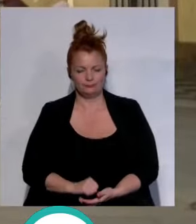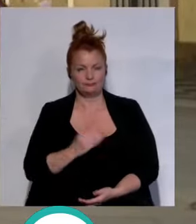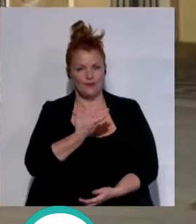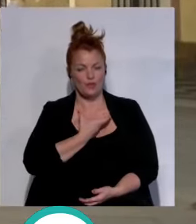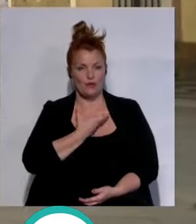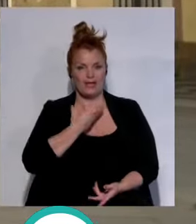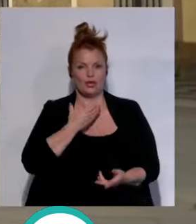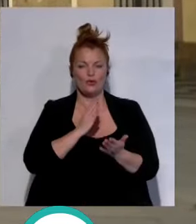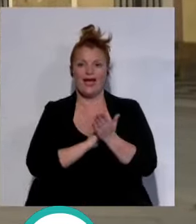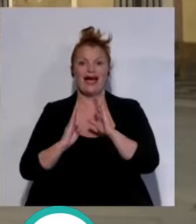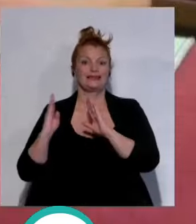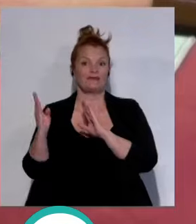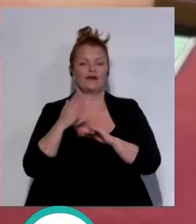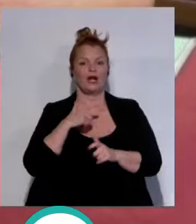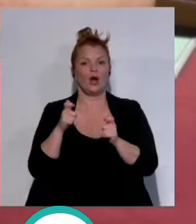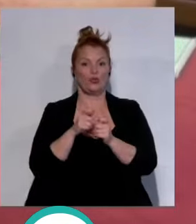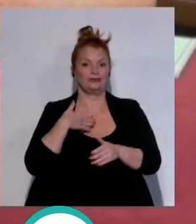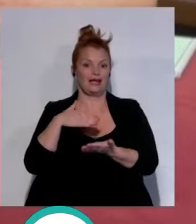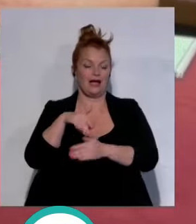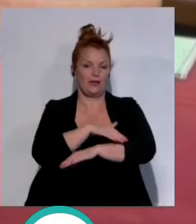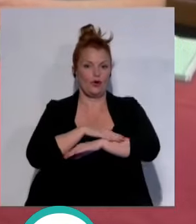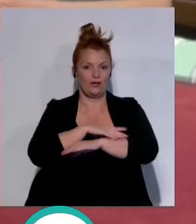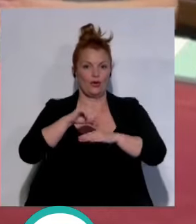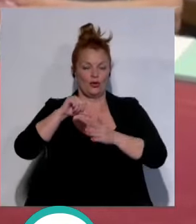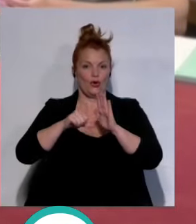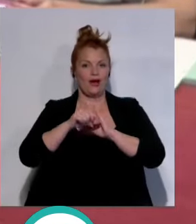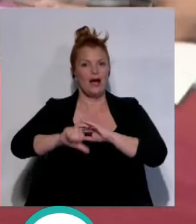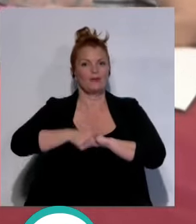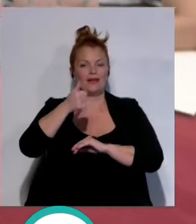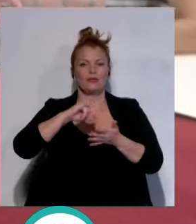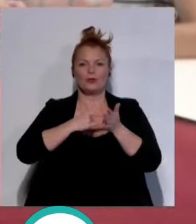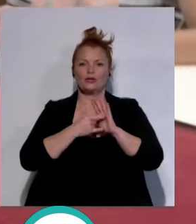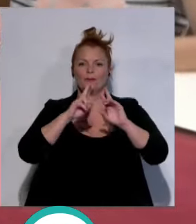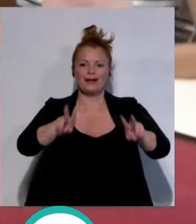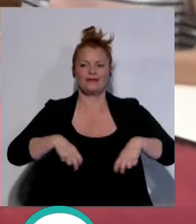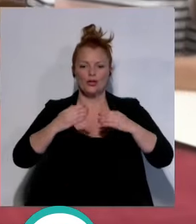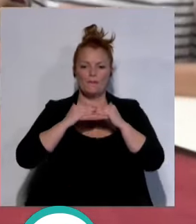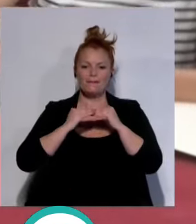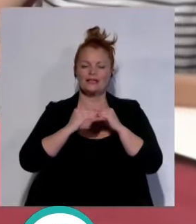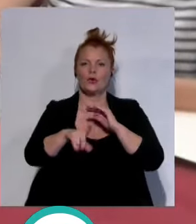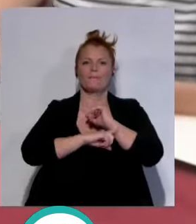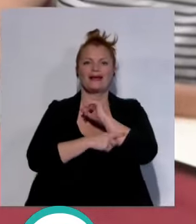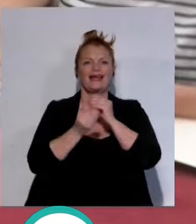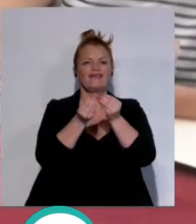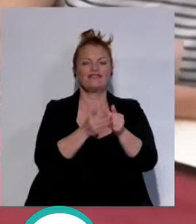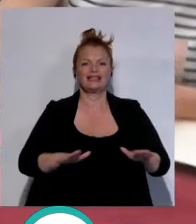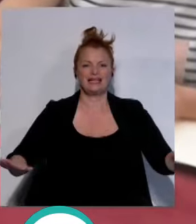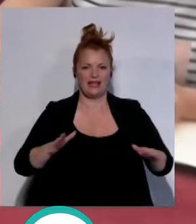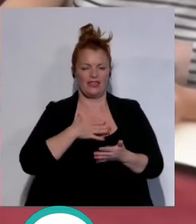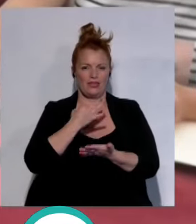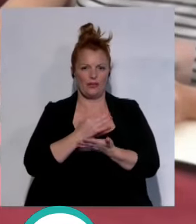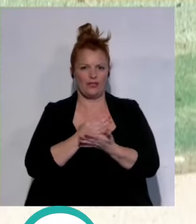ayuntamiento a través de la junta de gobierno local ha aprobado el proyecto para la renovación del pavimento de los parques infantiles de la ciudad